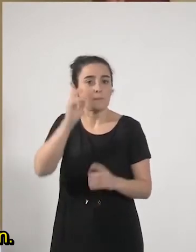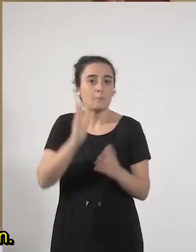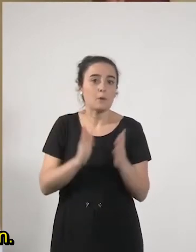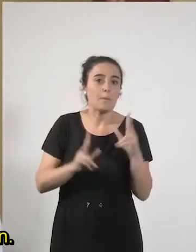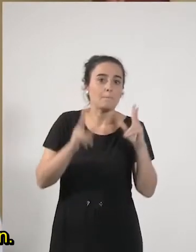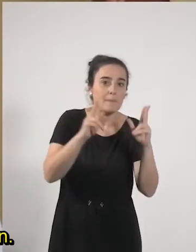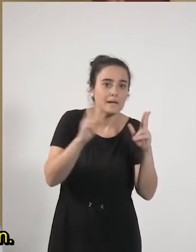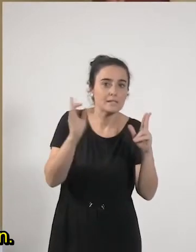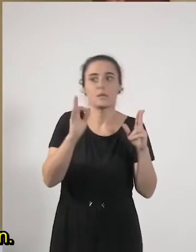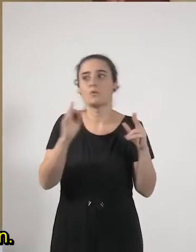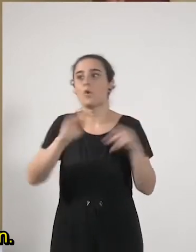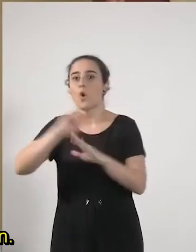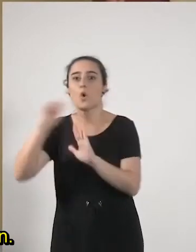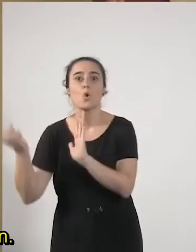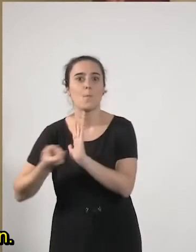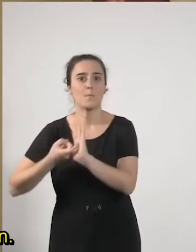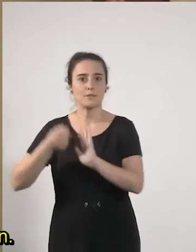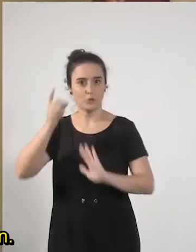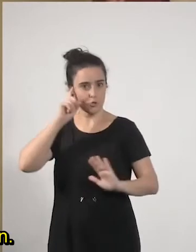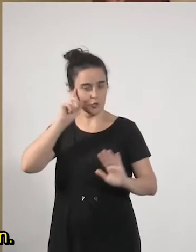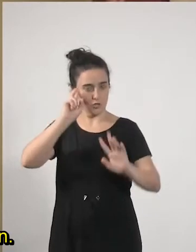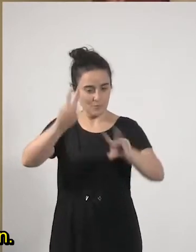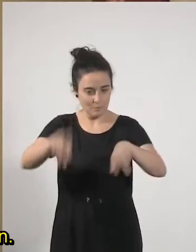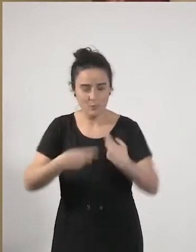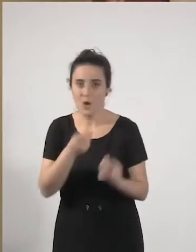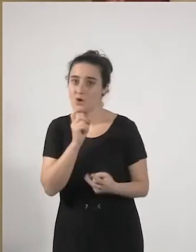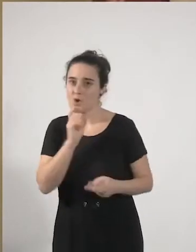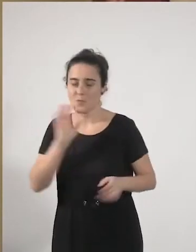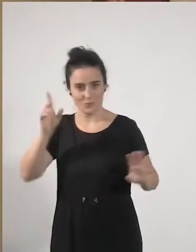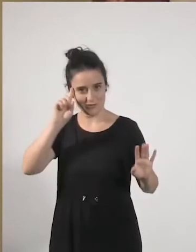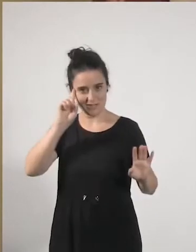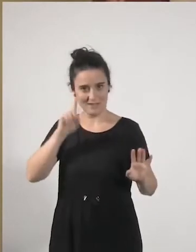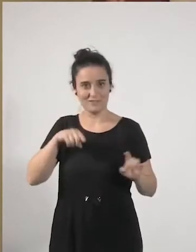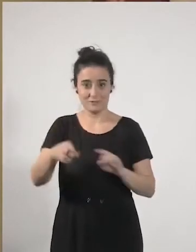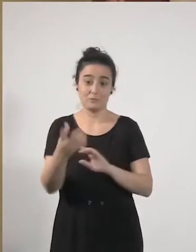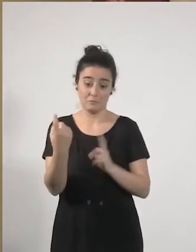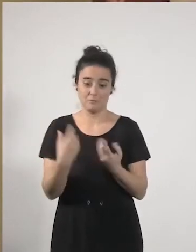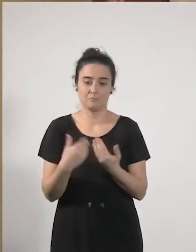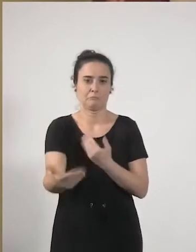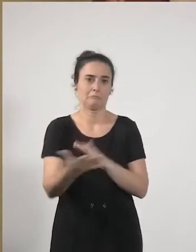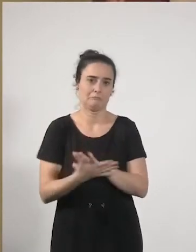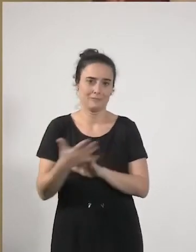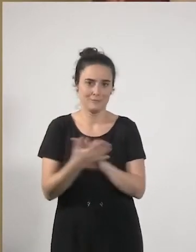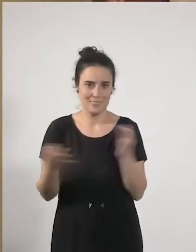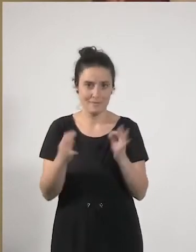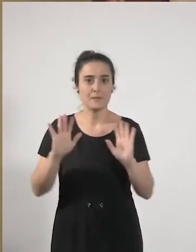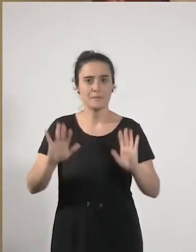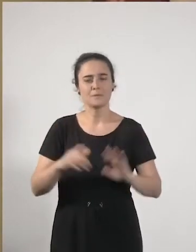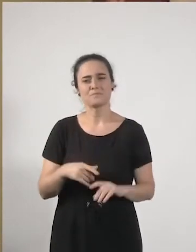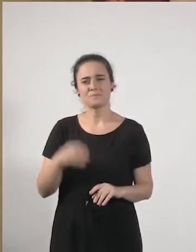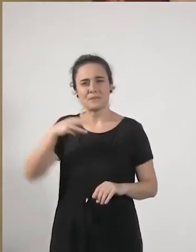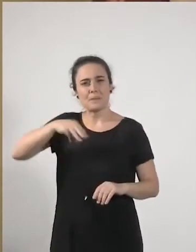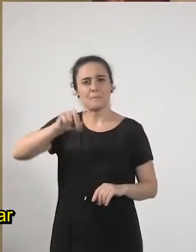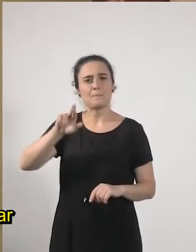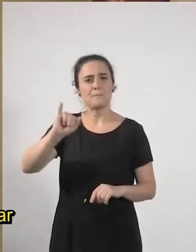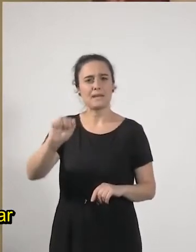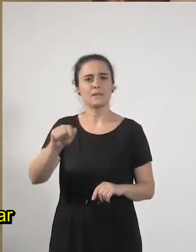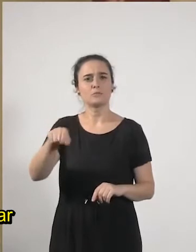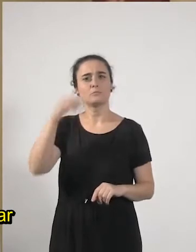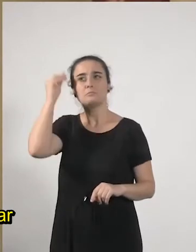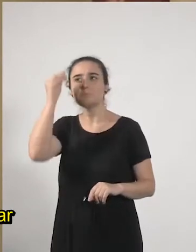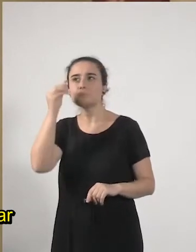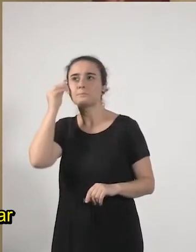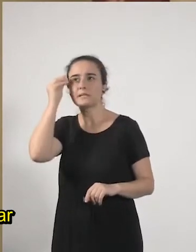jardín en el que en el que habrá que entrar también en qué dirección María crees que deberían ir